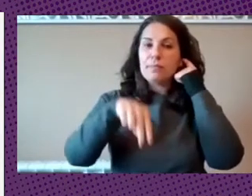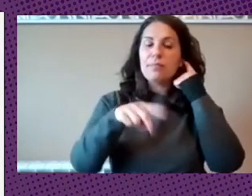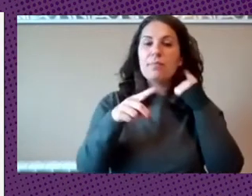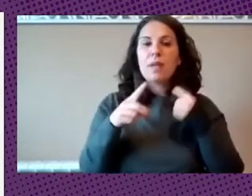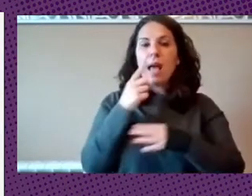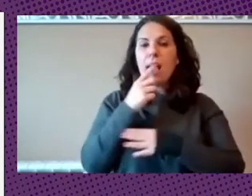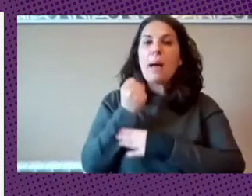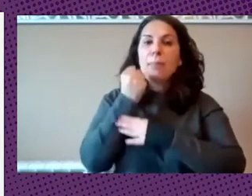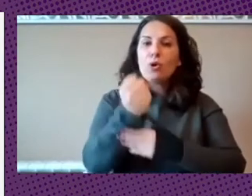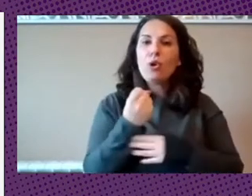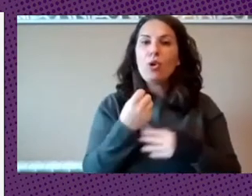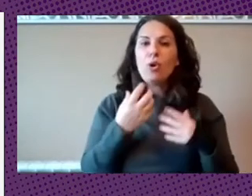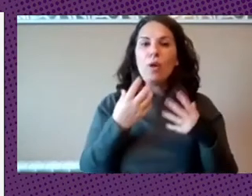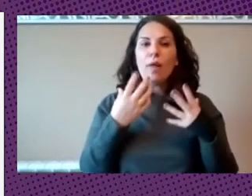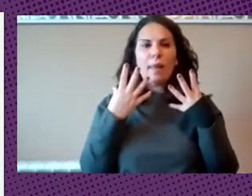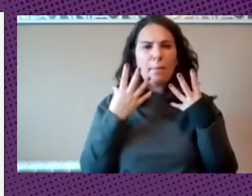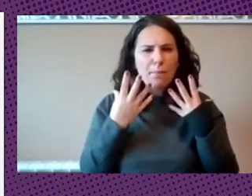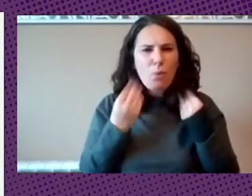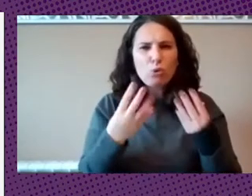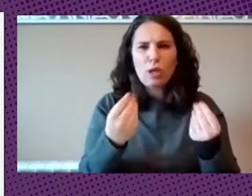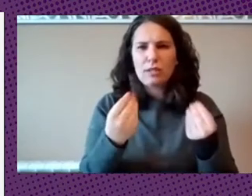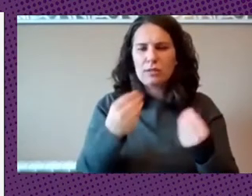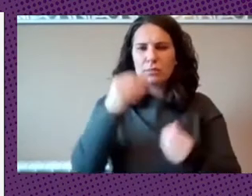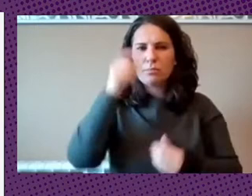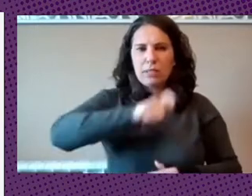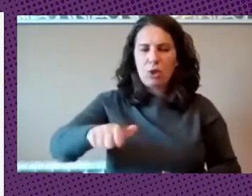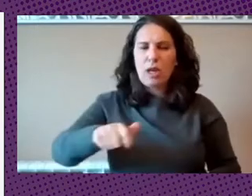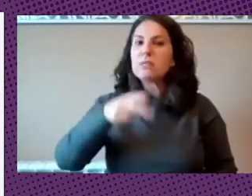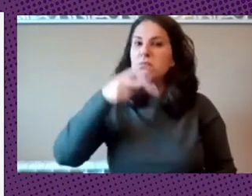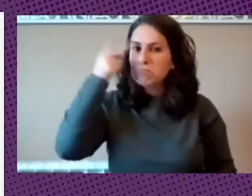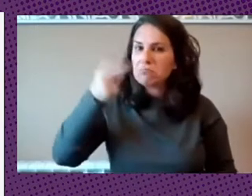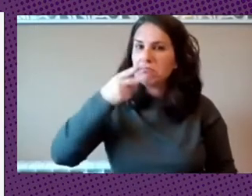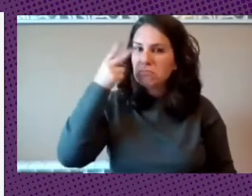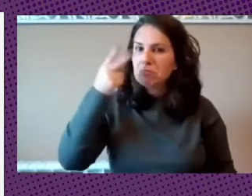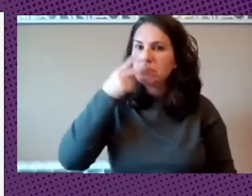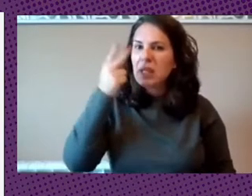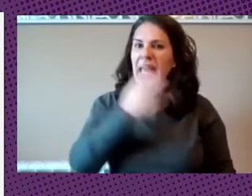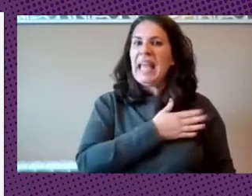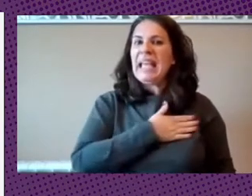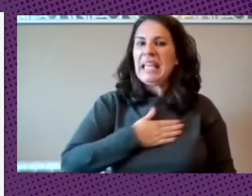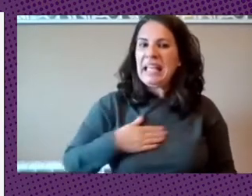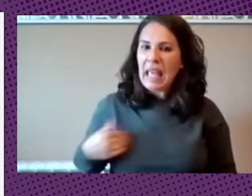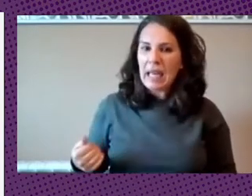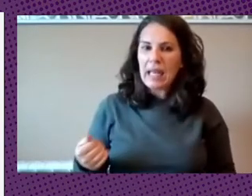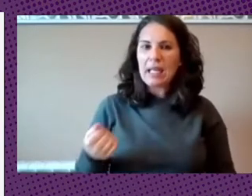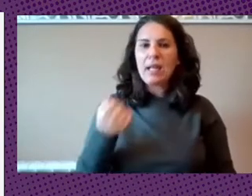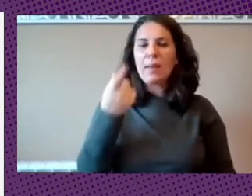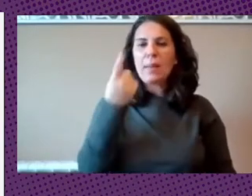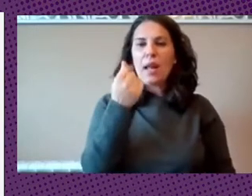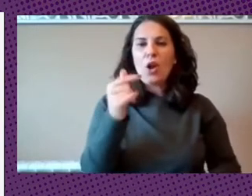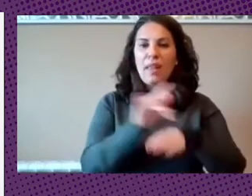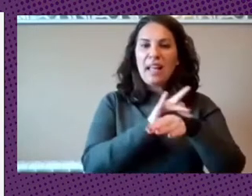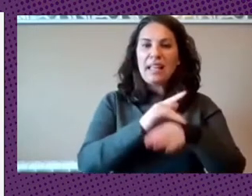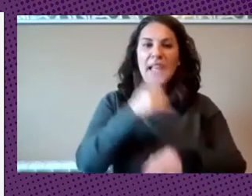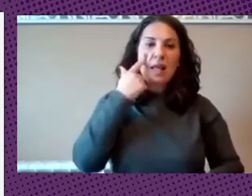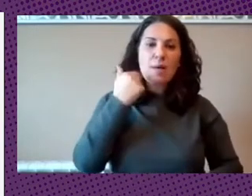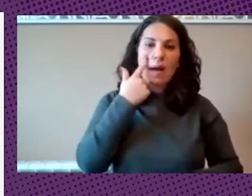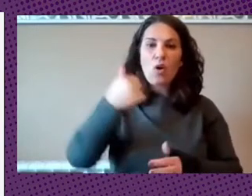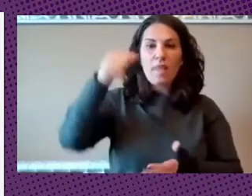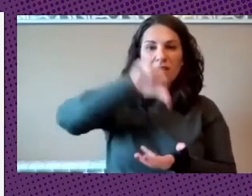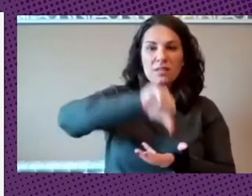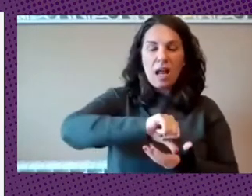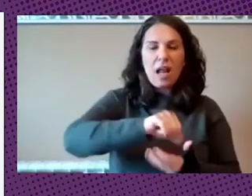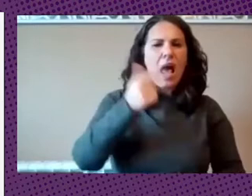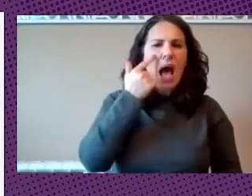muchos auspiciantes que estaban interesados en ver cómo el dinero digital de banco central se podía